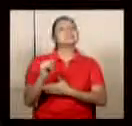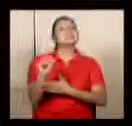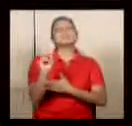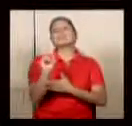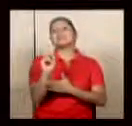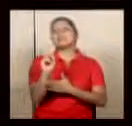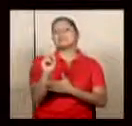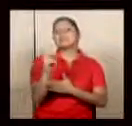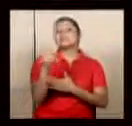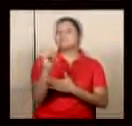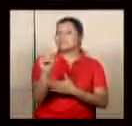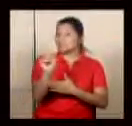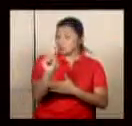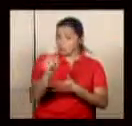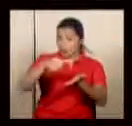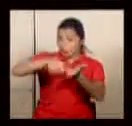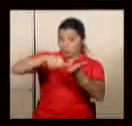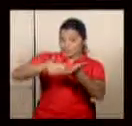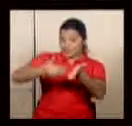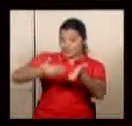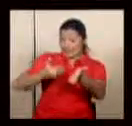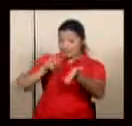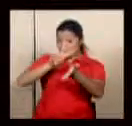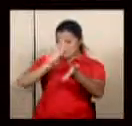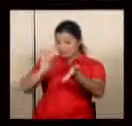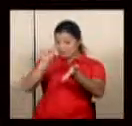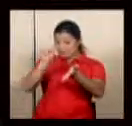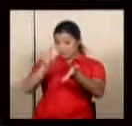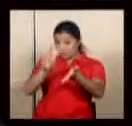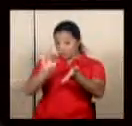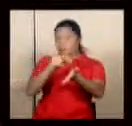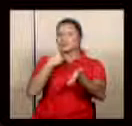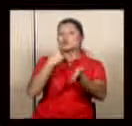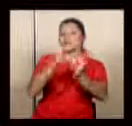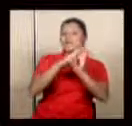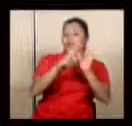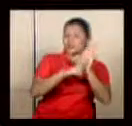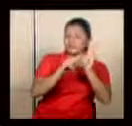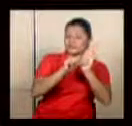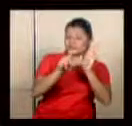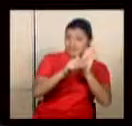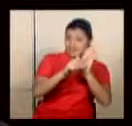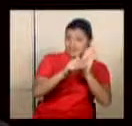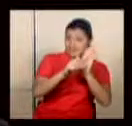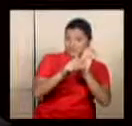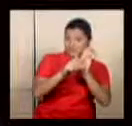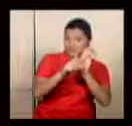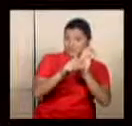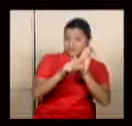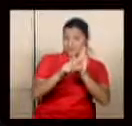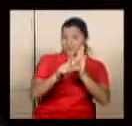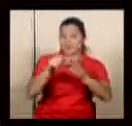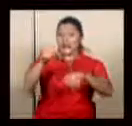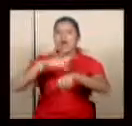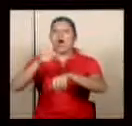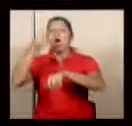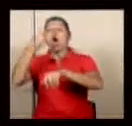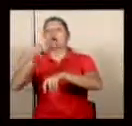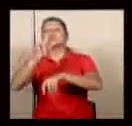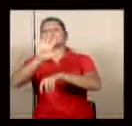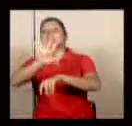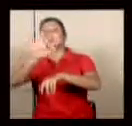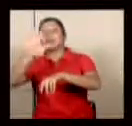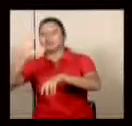votado antes del día 27 de acuerdo con lo que dice el reglamento de la Asamblea Legislativa a las 11 horas 55